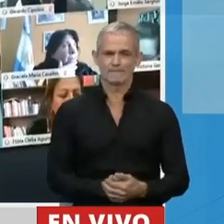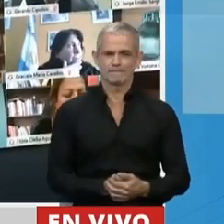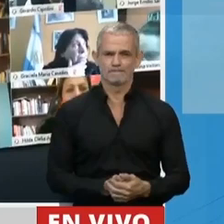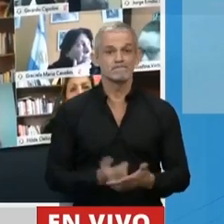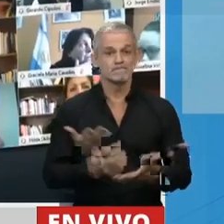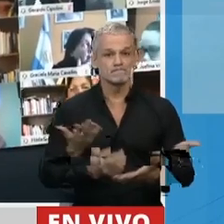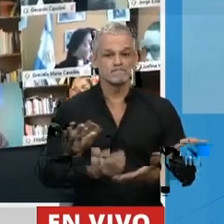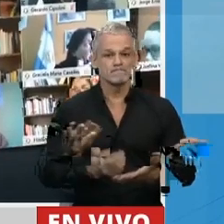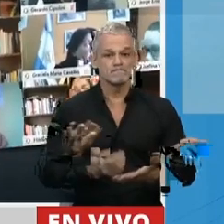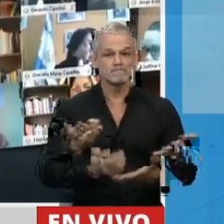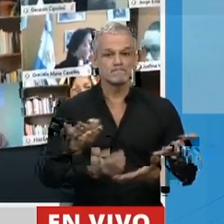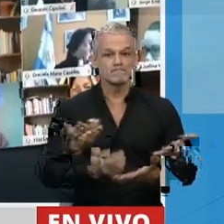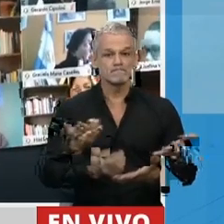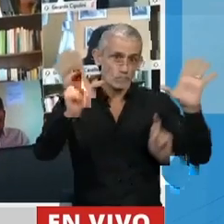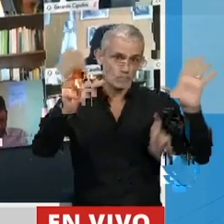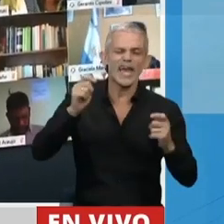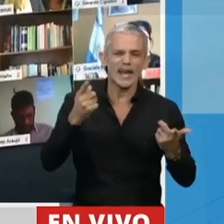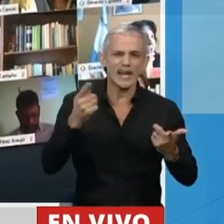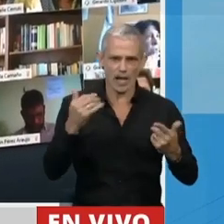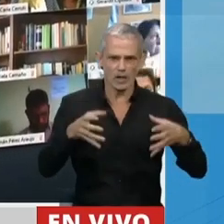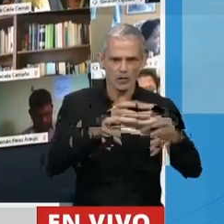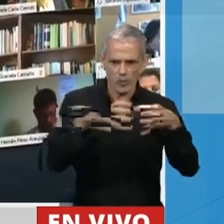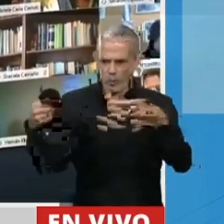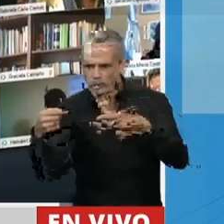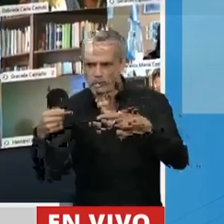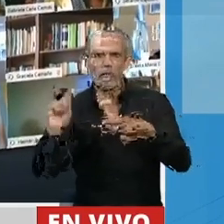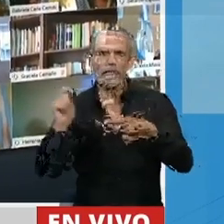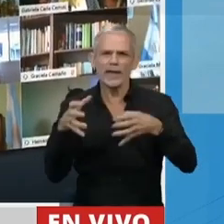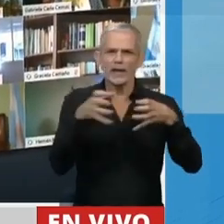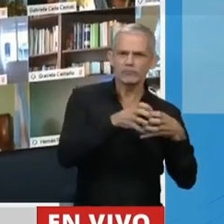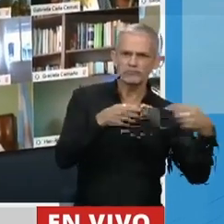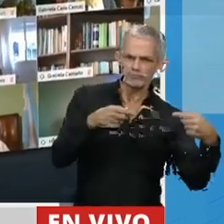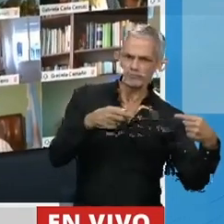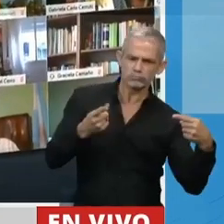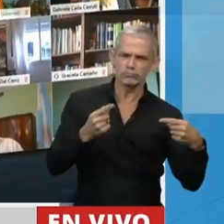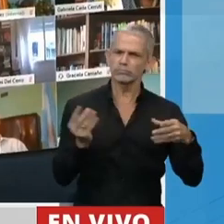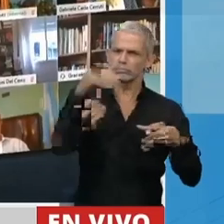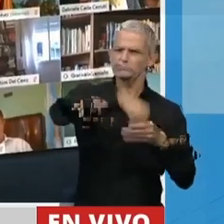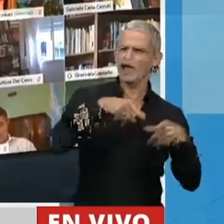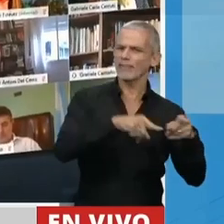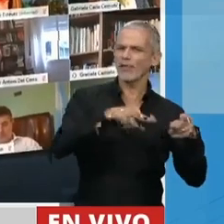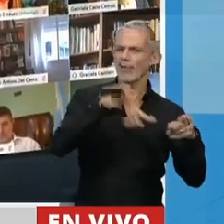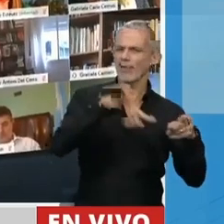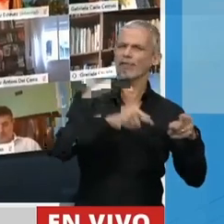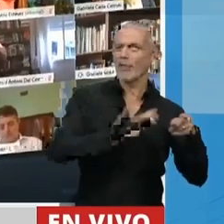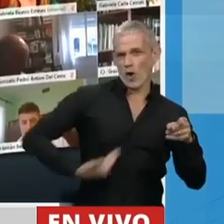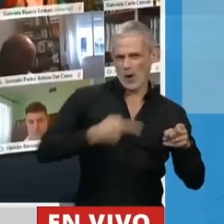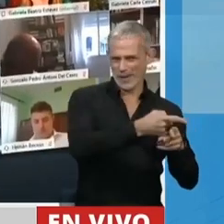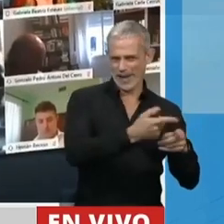Así queda claro quienes están en la oposición y quienes de una u otra manera forman parte del oficialismo.